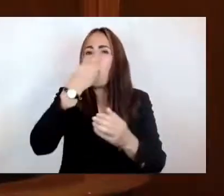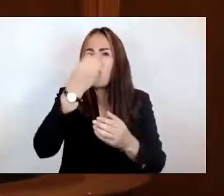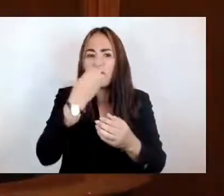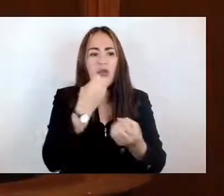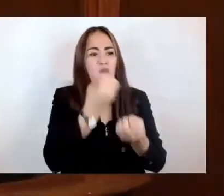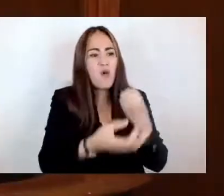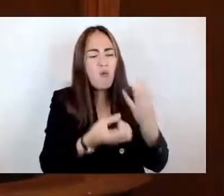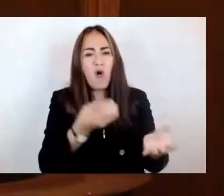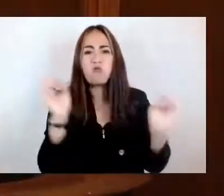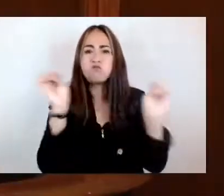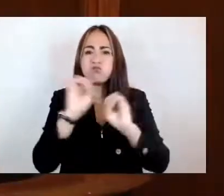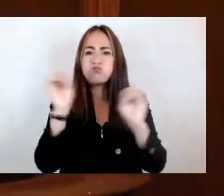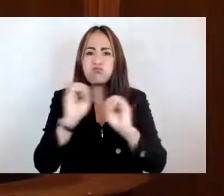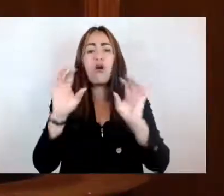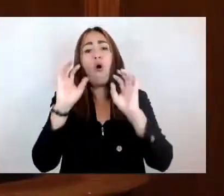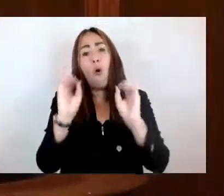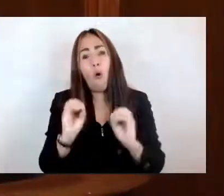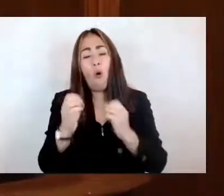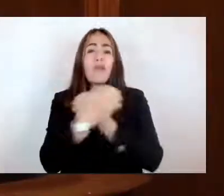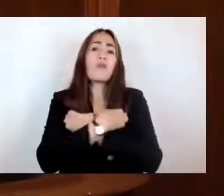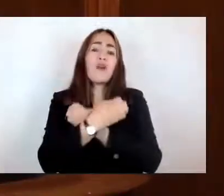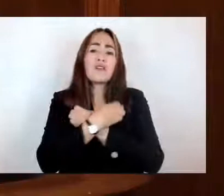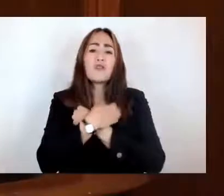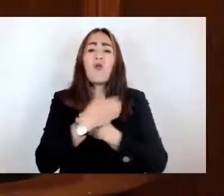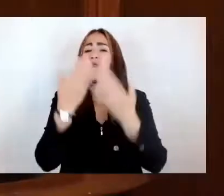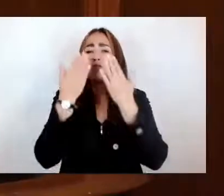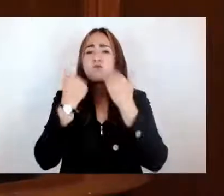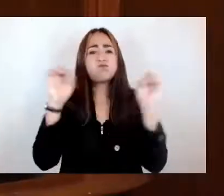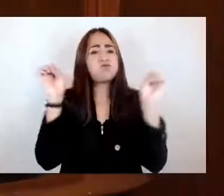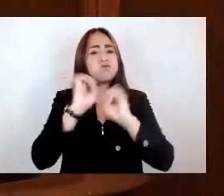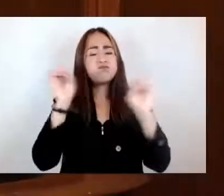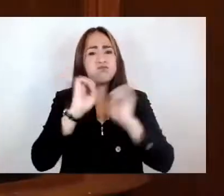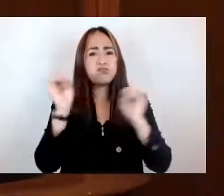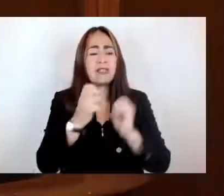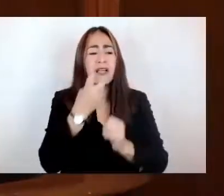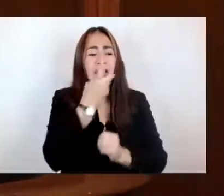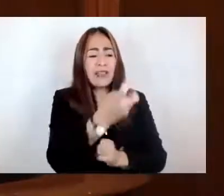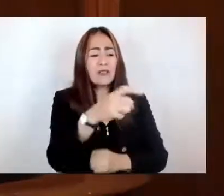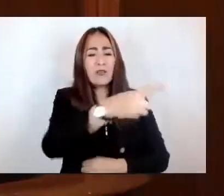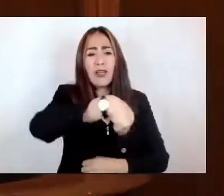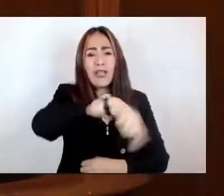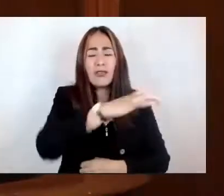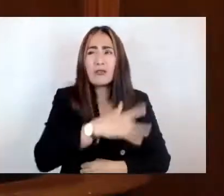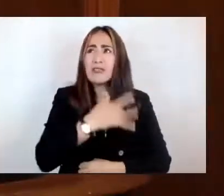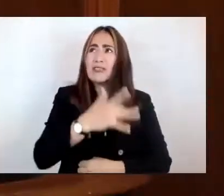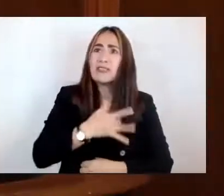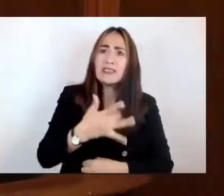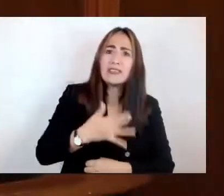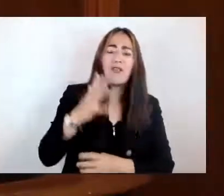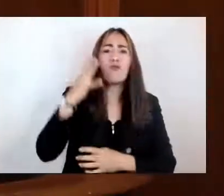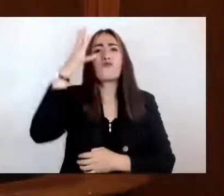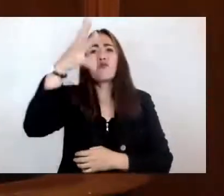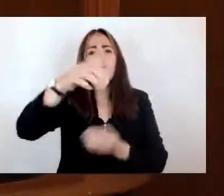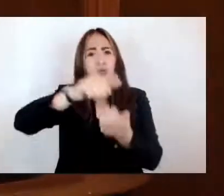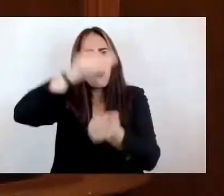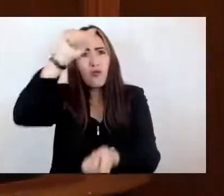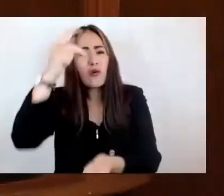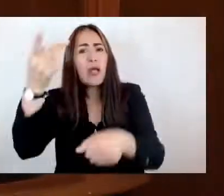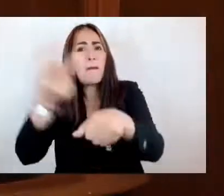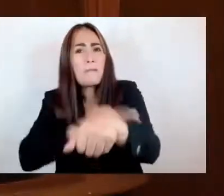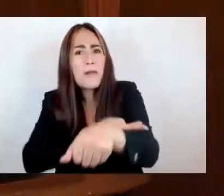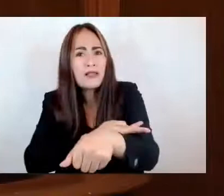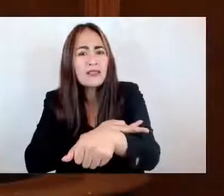educación asegurados, lo que adquiere dimensiones de gran intranquilidad ante lo desconocido y riesgoso en las condiciones